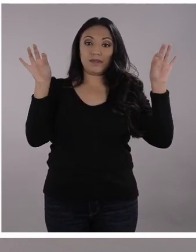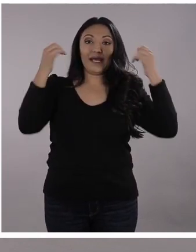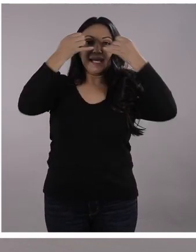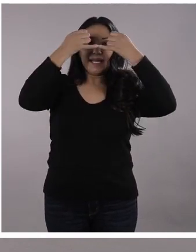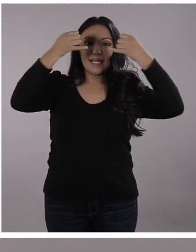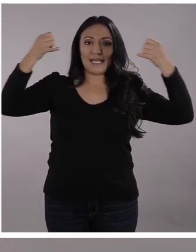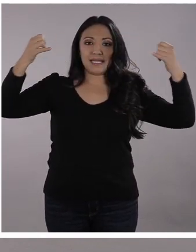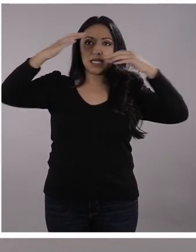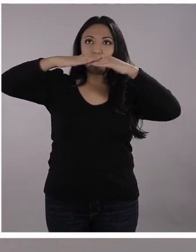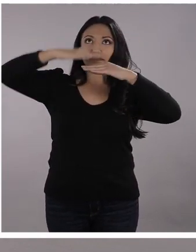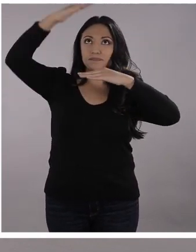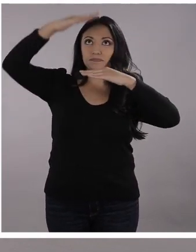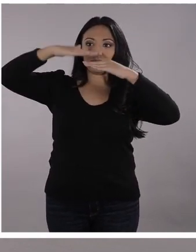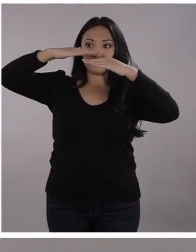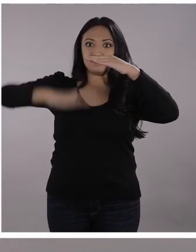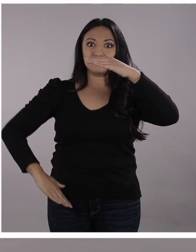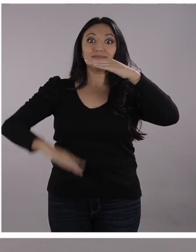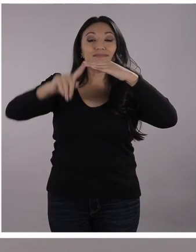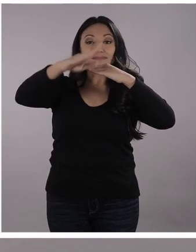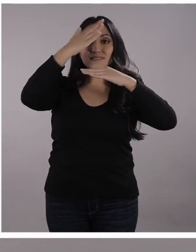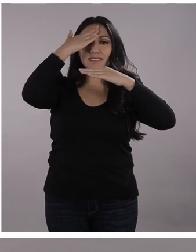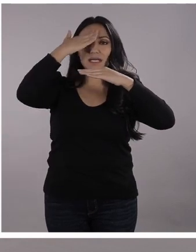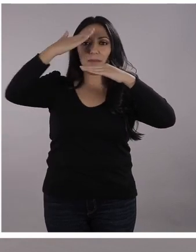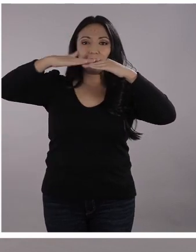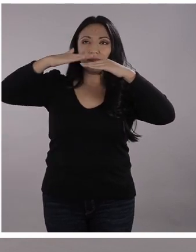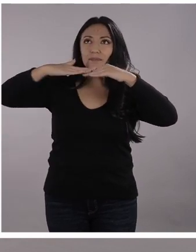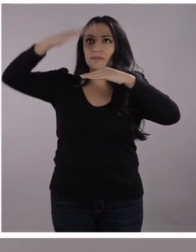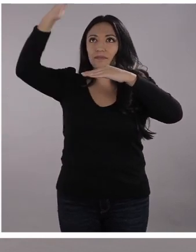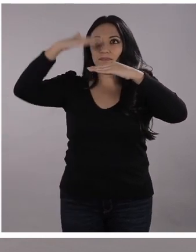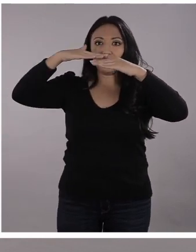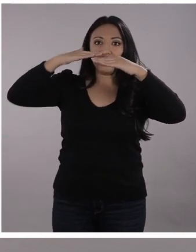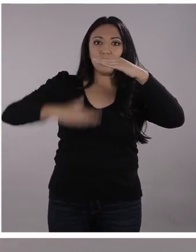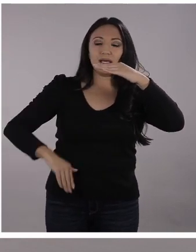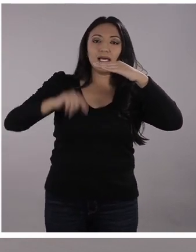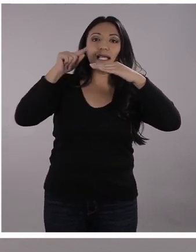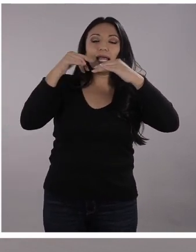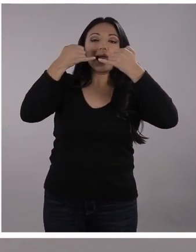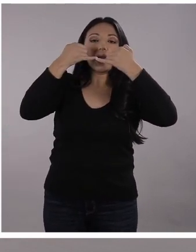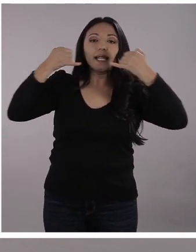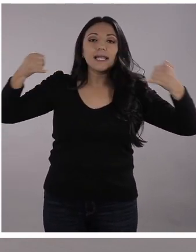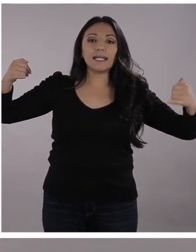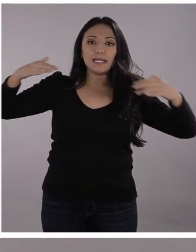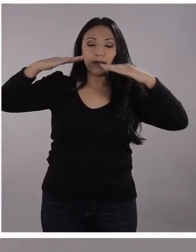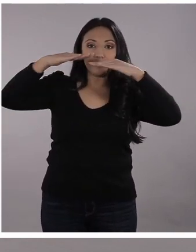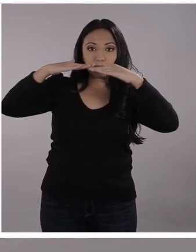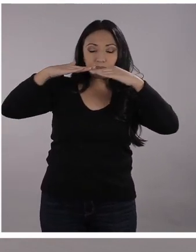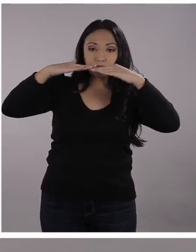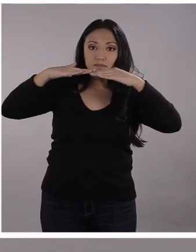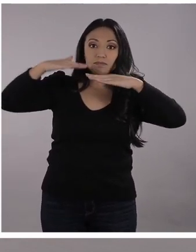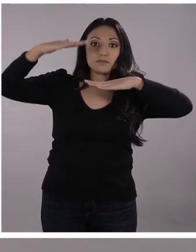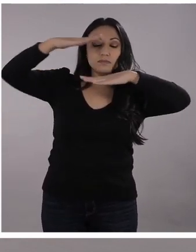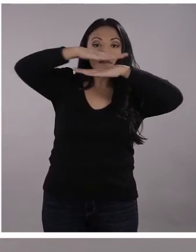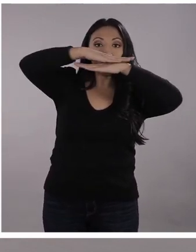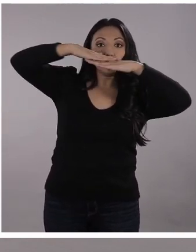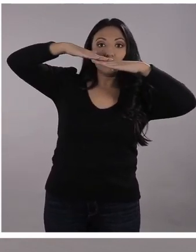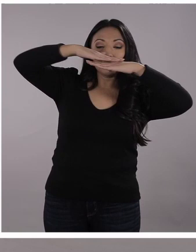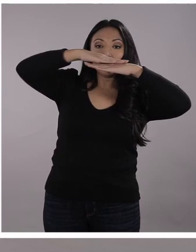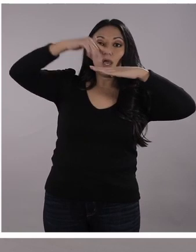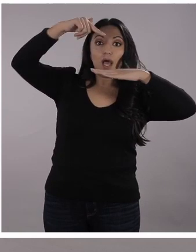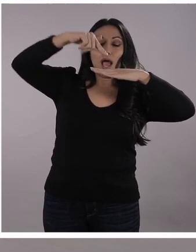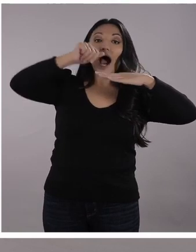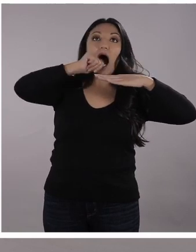planeta, si la conocen, ¿verdad? Esa línea ecuatorial que es tan linda, pasa por aquí. Y cuando en este país